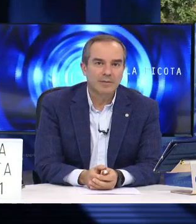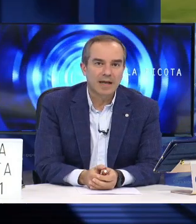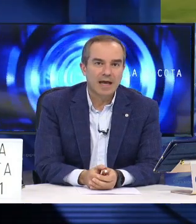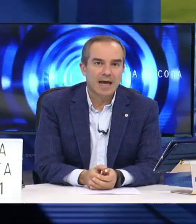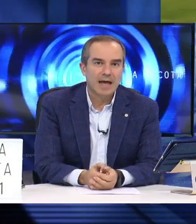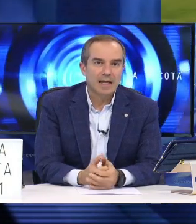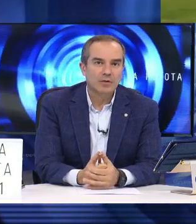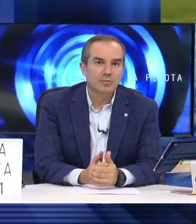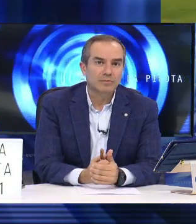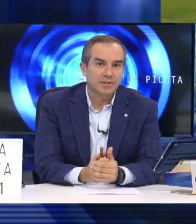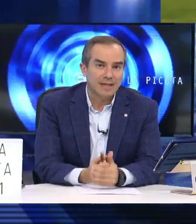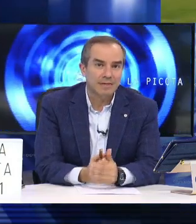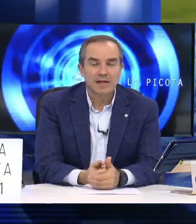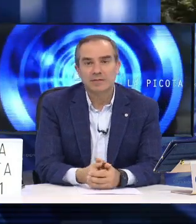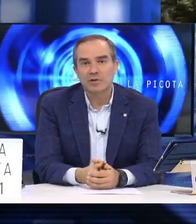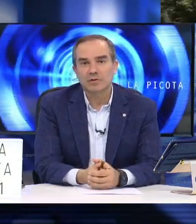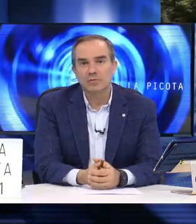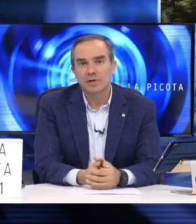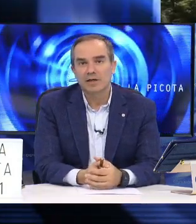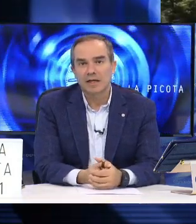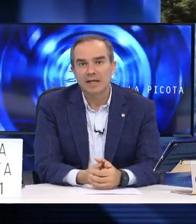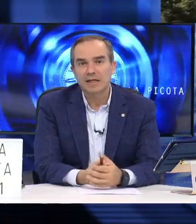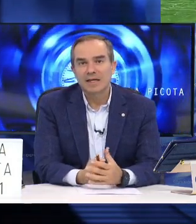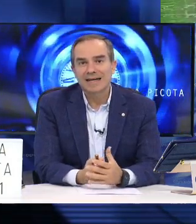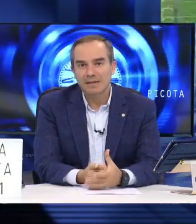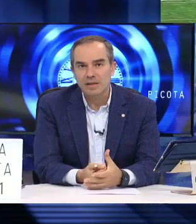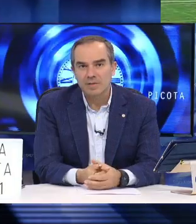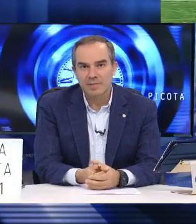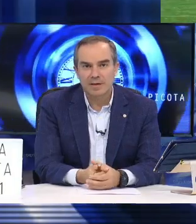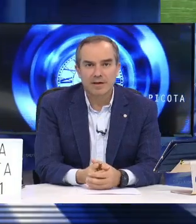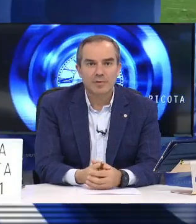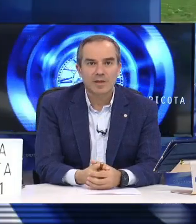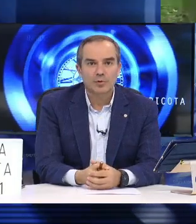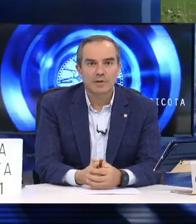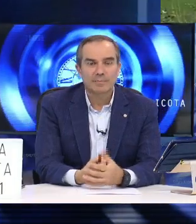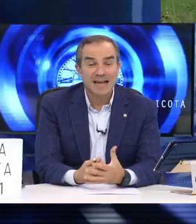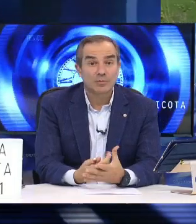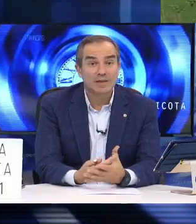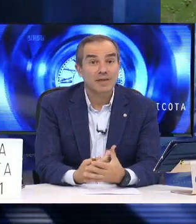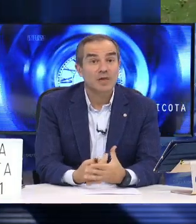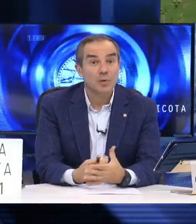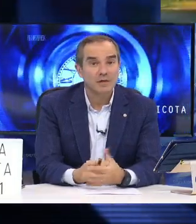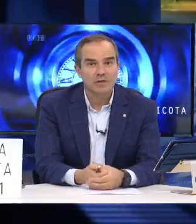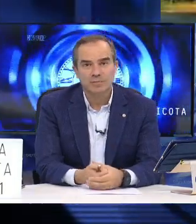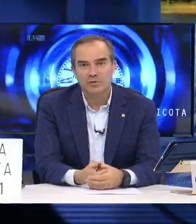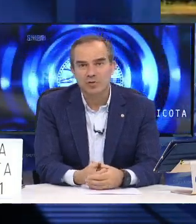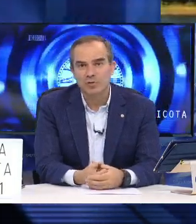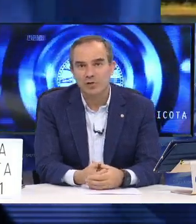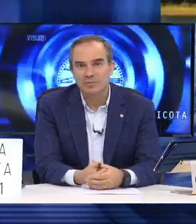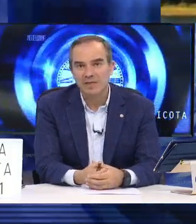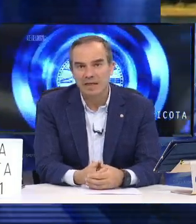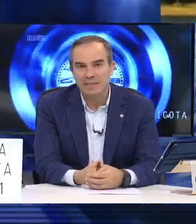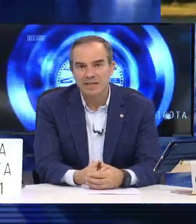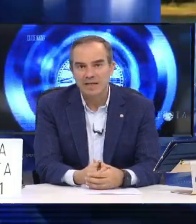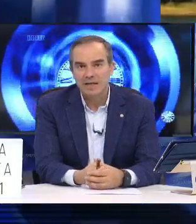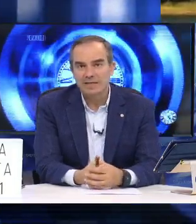ha anunciado que llevará al TC, al Tribunal Constitucional, la ley recientemente aprobada para regularizar 55 espacios como